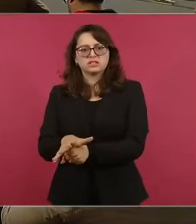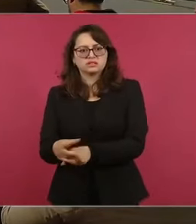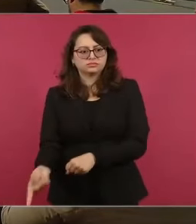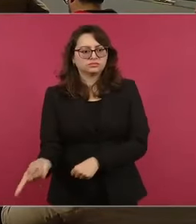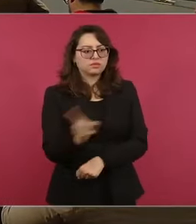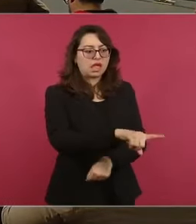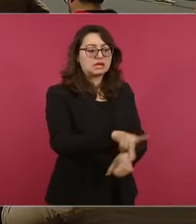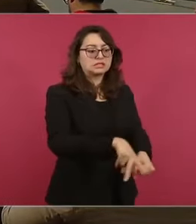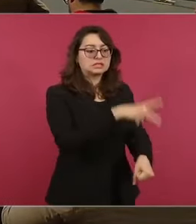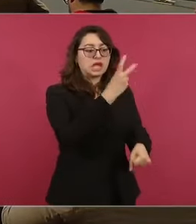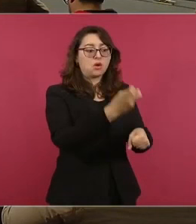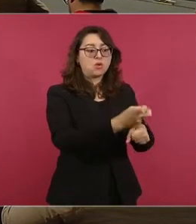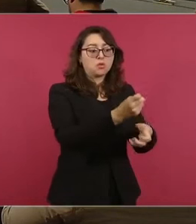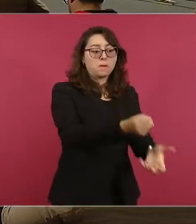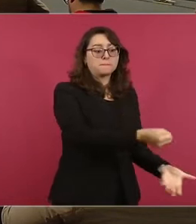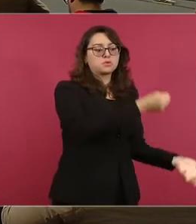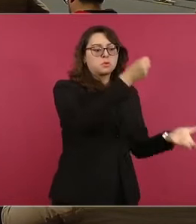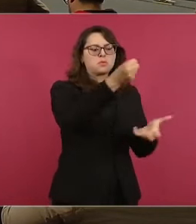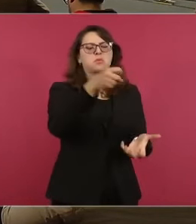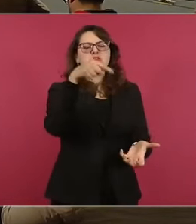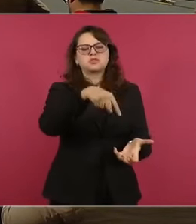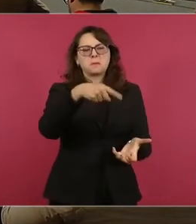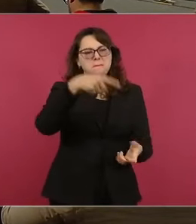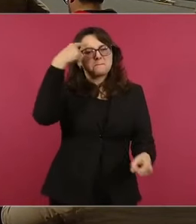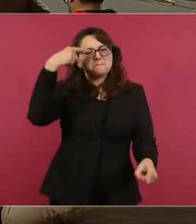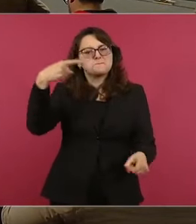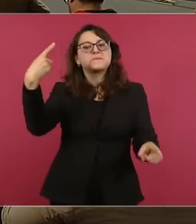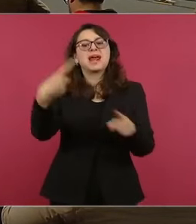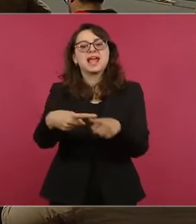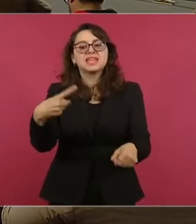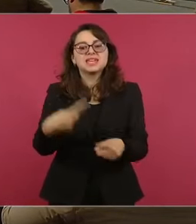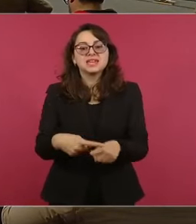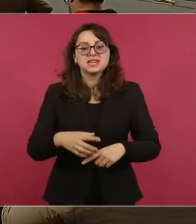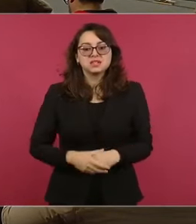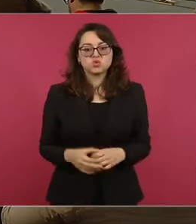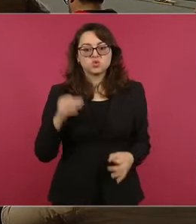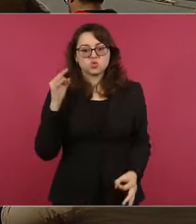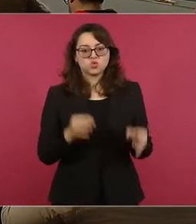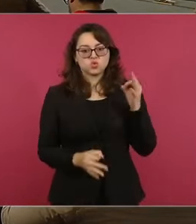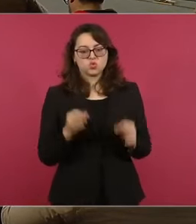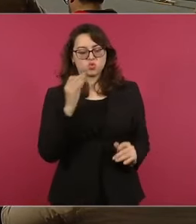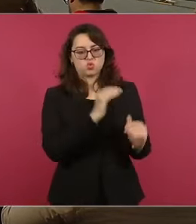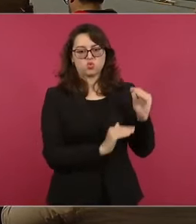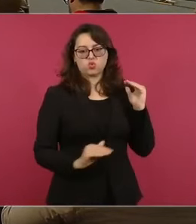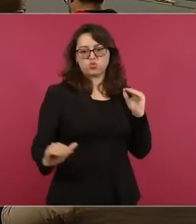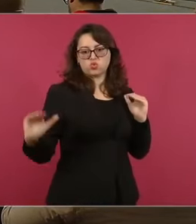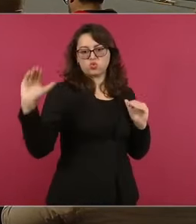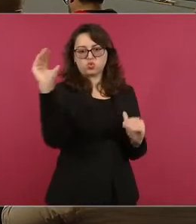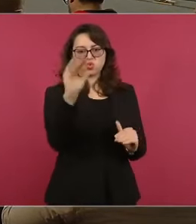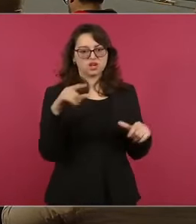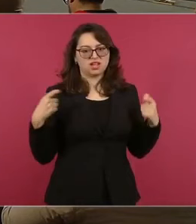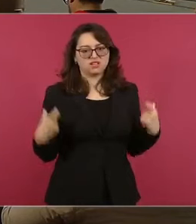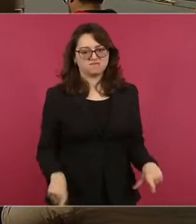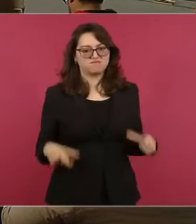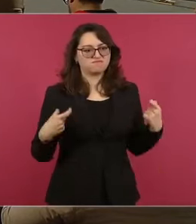Los trabajadores ganan lo justo, hasta